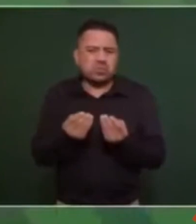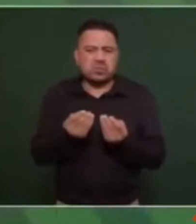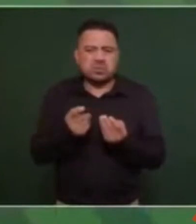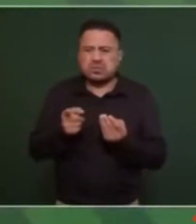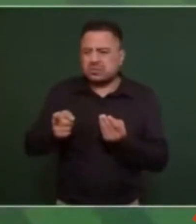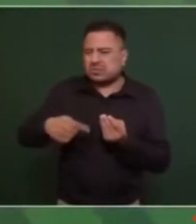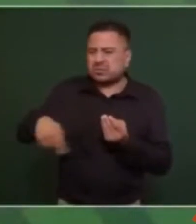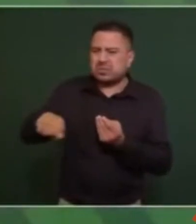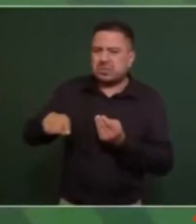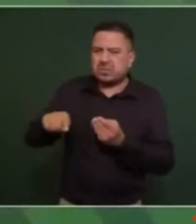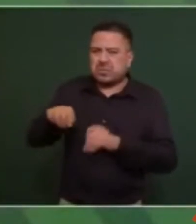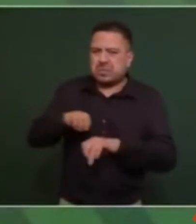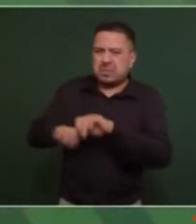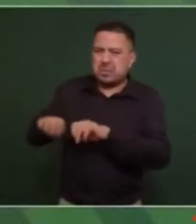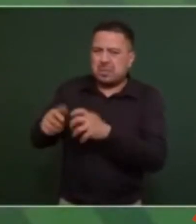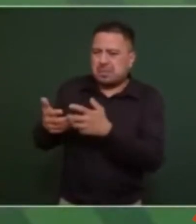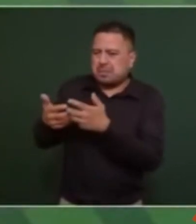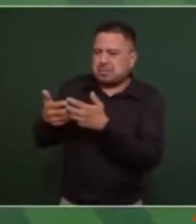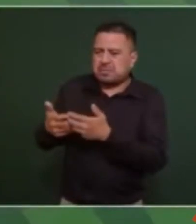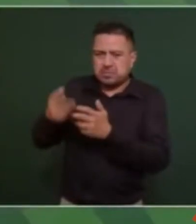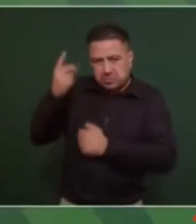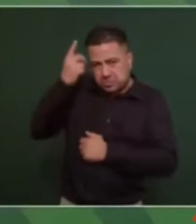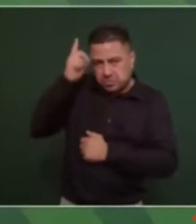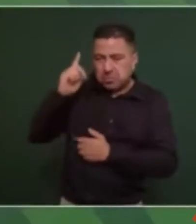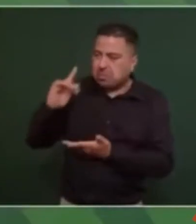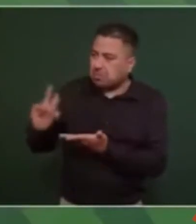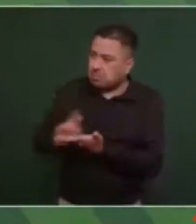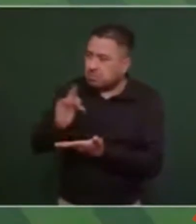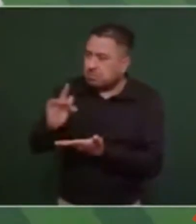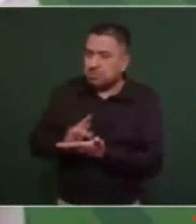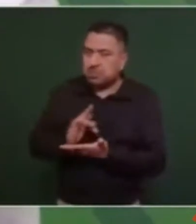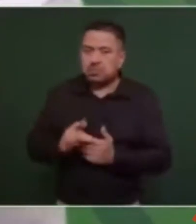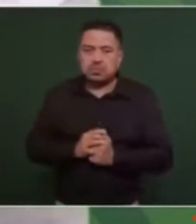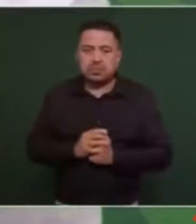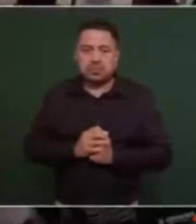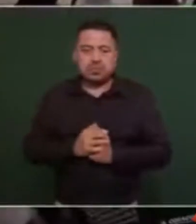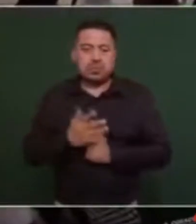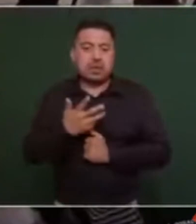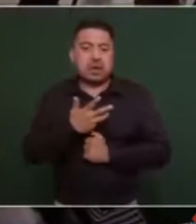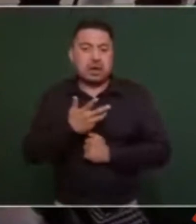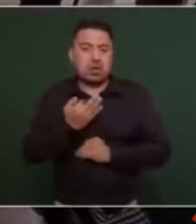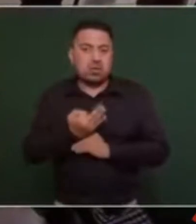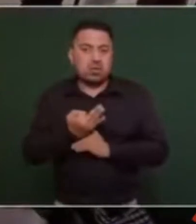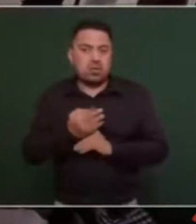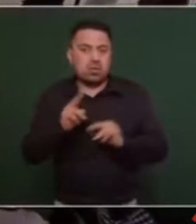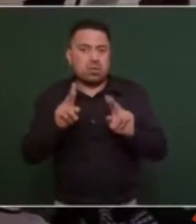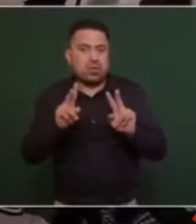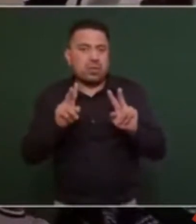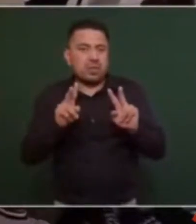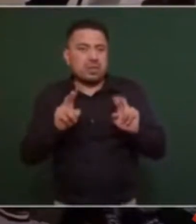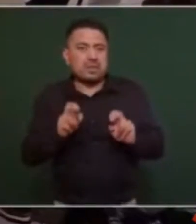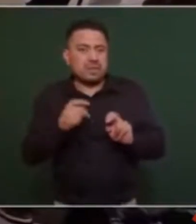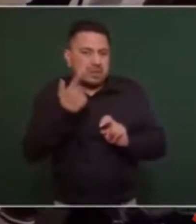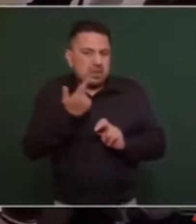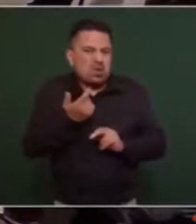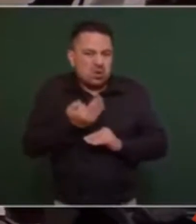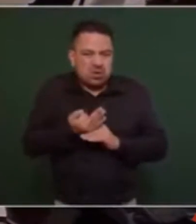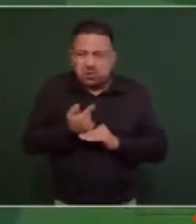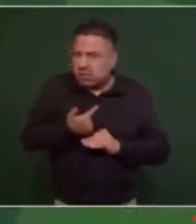empresarial todo su apoyo tenemos un asunto que quiero compartirlo también con ustedes